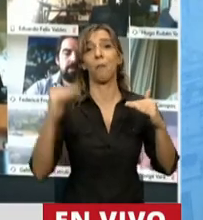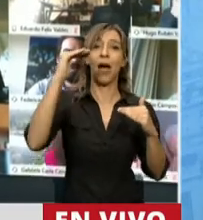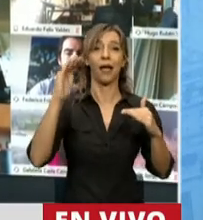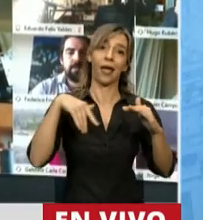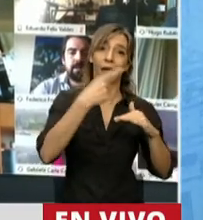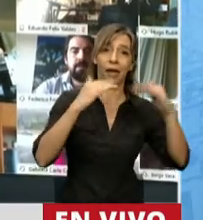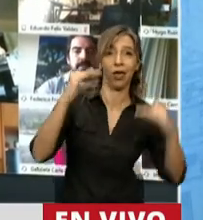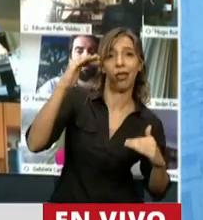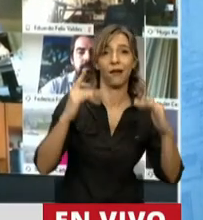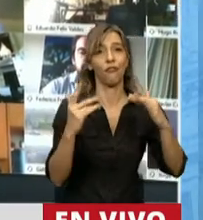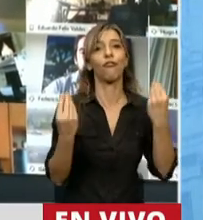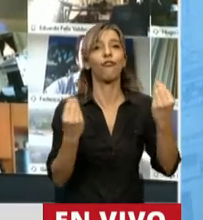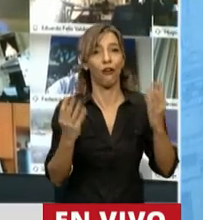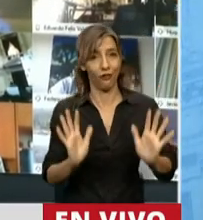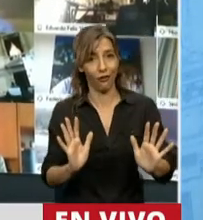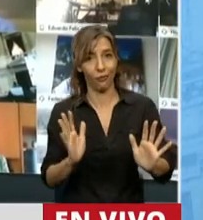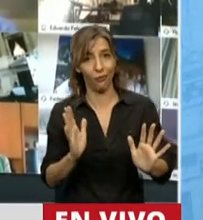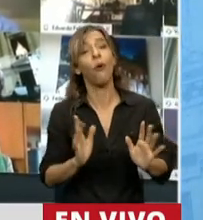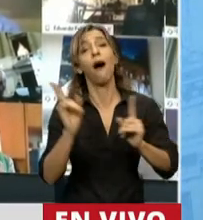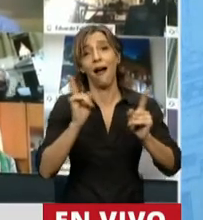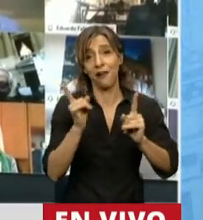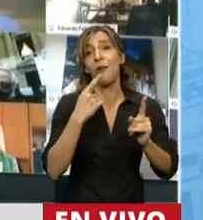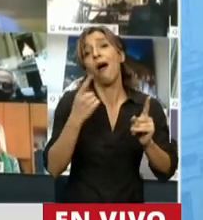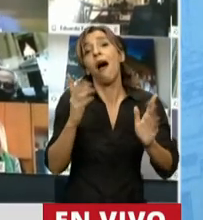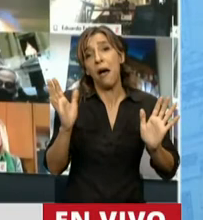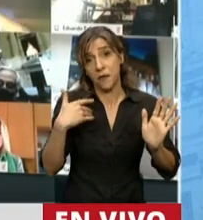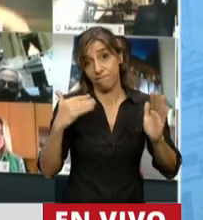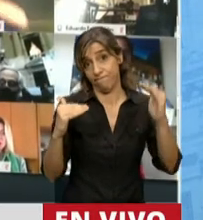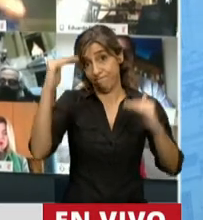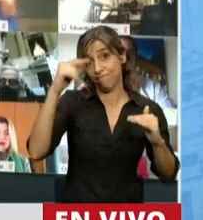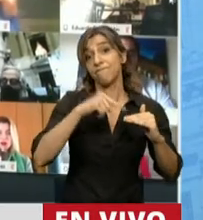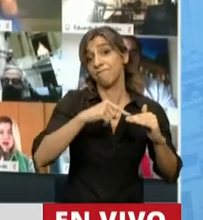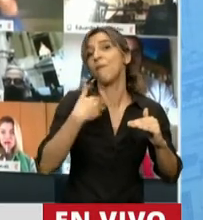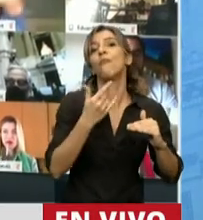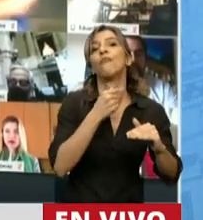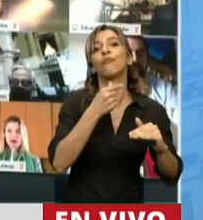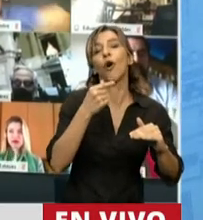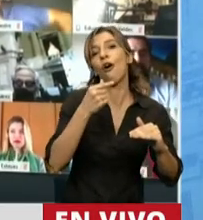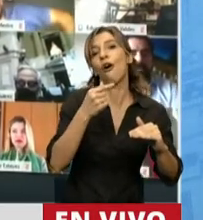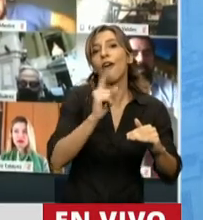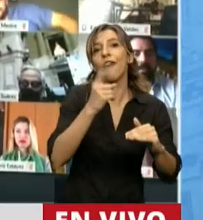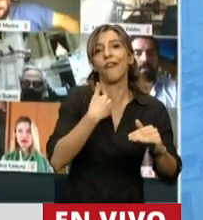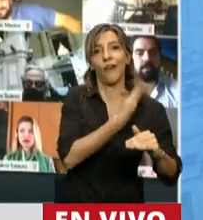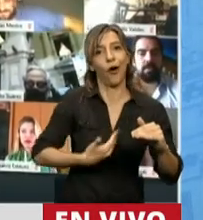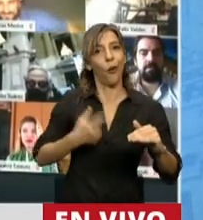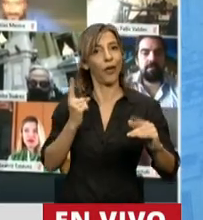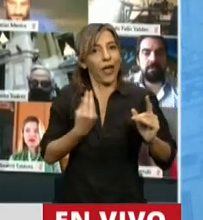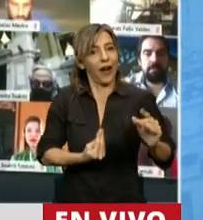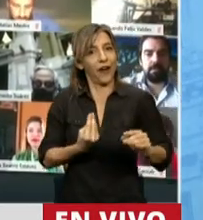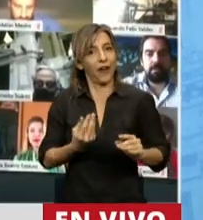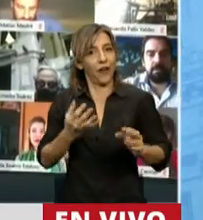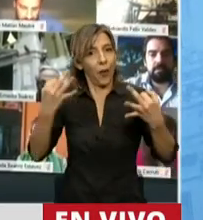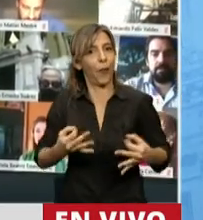consideran de segunda evidentemente cuando no convulgan con las ideas políticas que gobiernan la Ciudad de Buenos Aires. Porque cuando hay